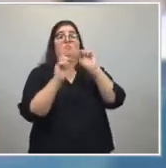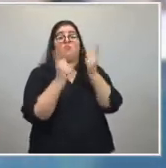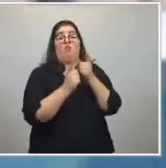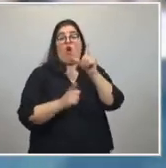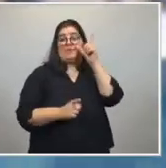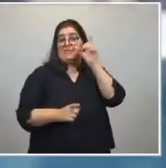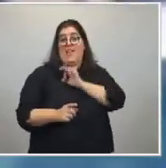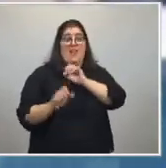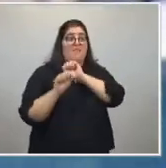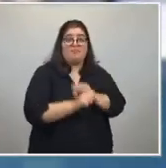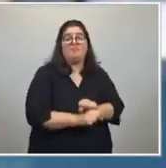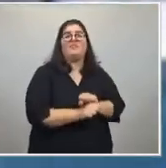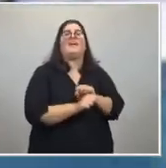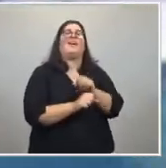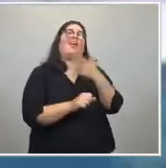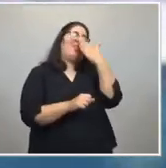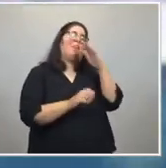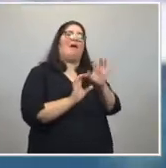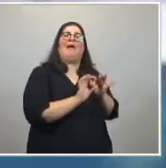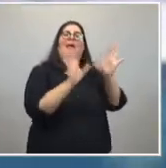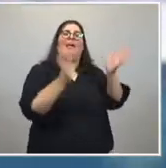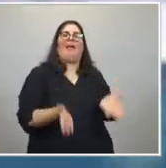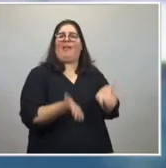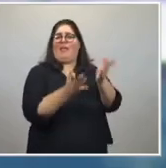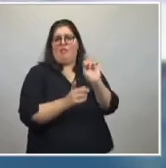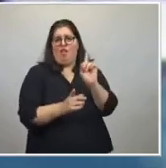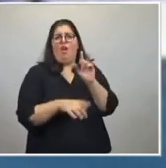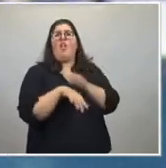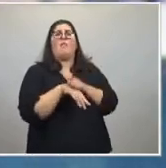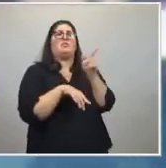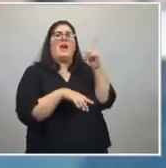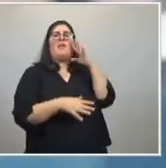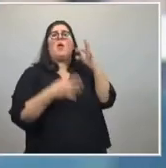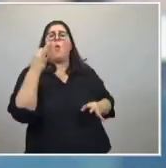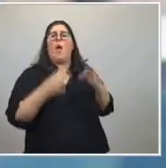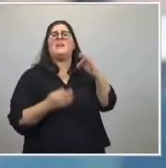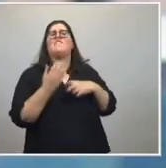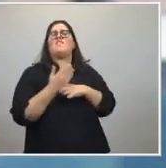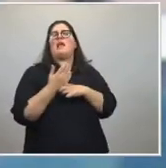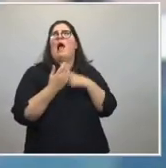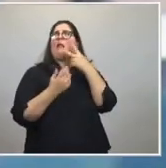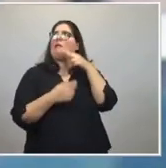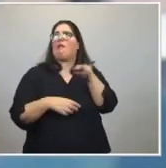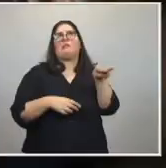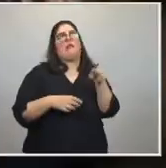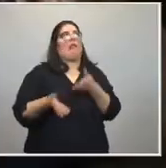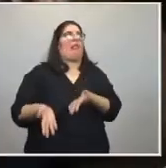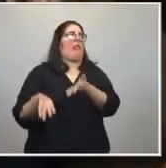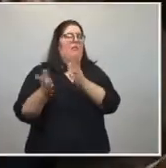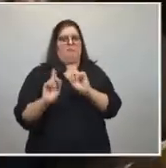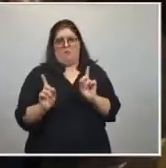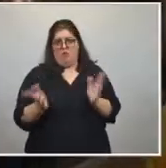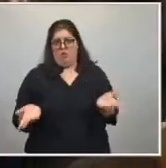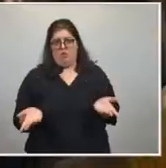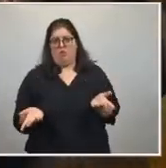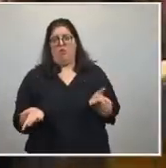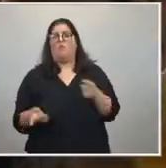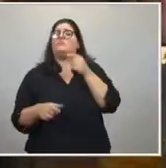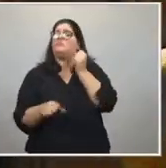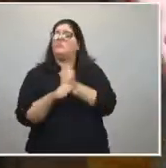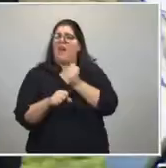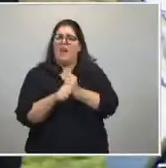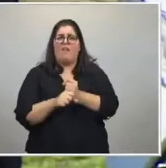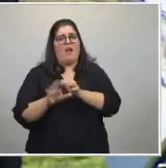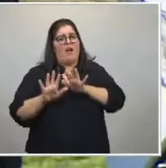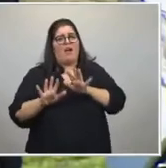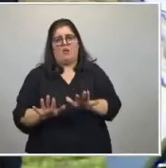no salgan por la otra porque los jueces y los fiscales se hacen los distraídos y ese es el trabajo